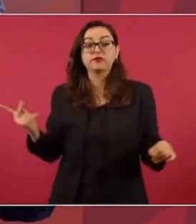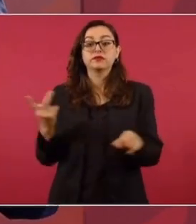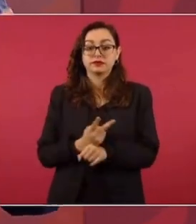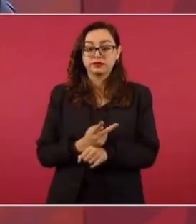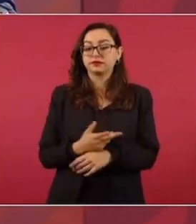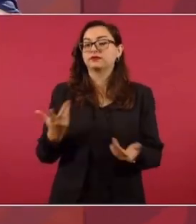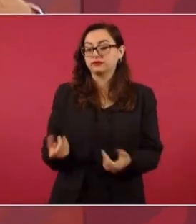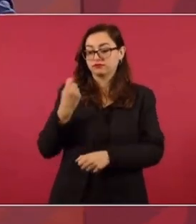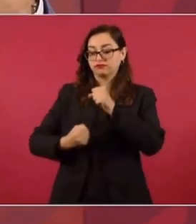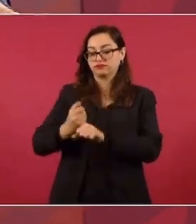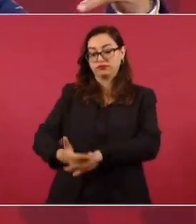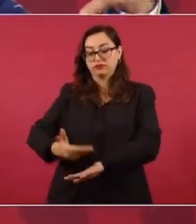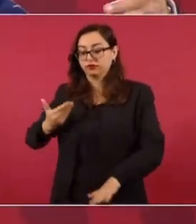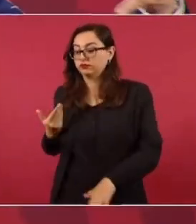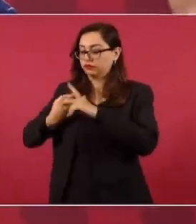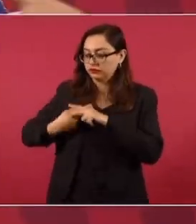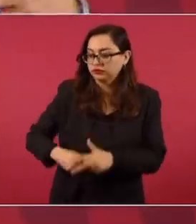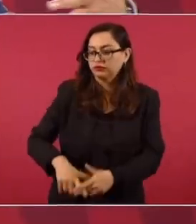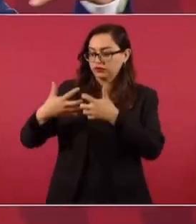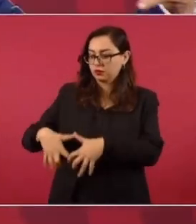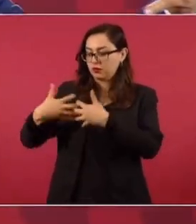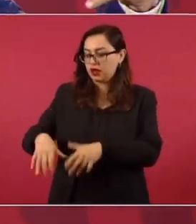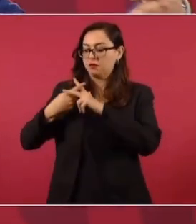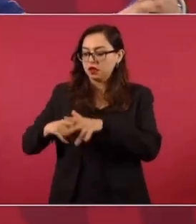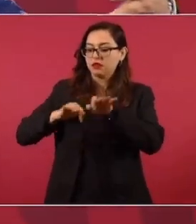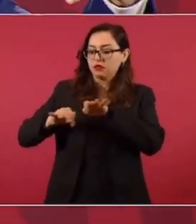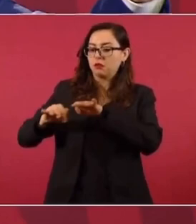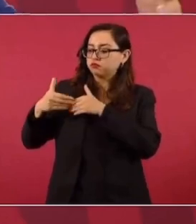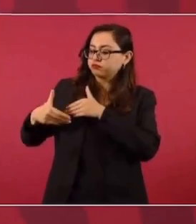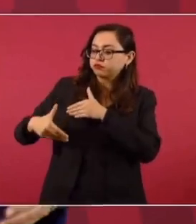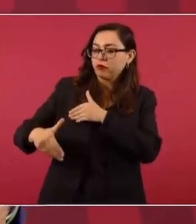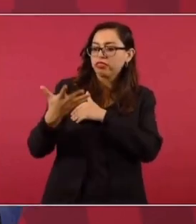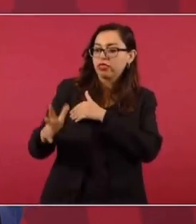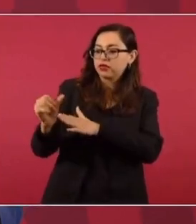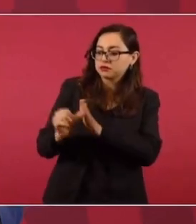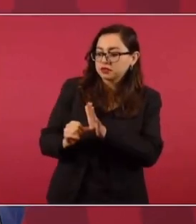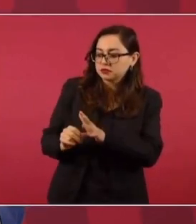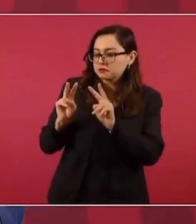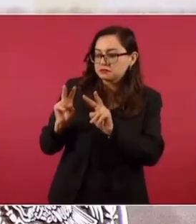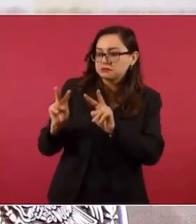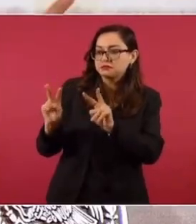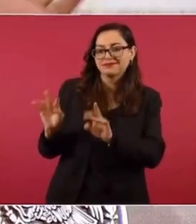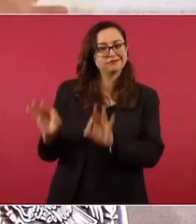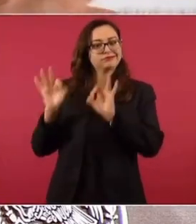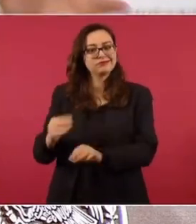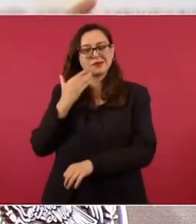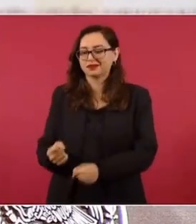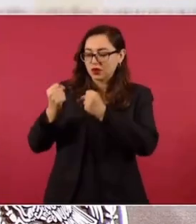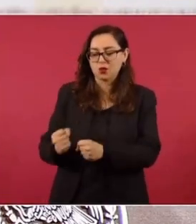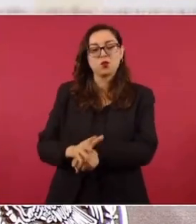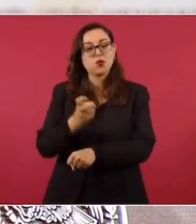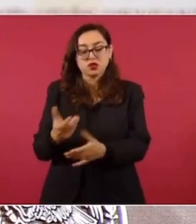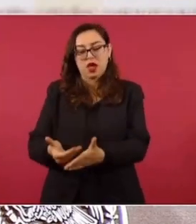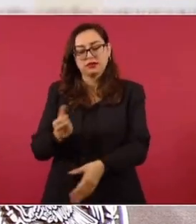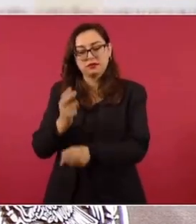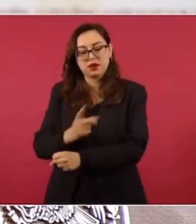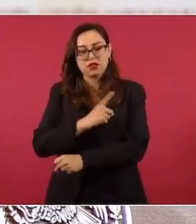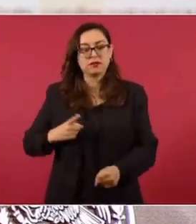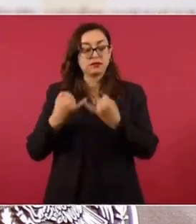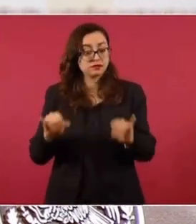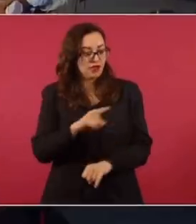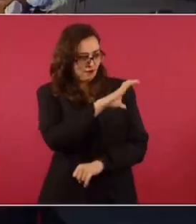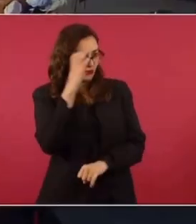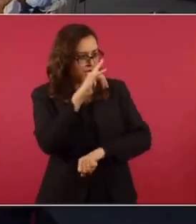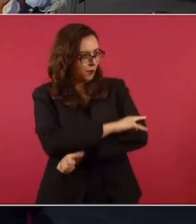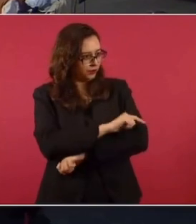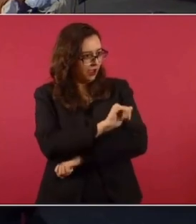diciembre empieza la operación y en diez meses se consolida la operación. Por eso es que tenemos que avanzar. ¿No